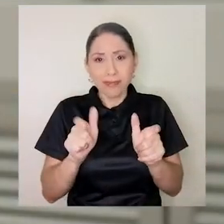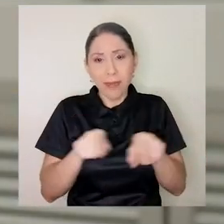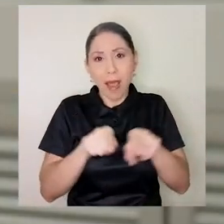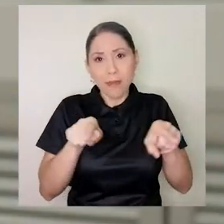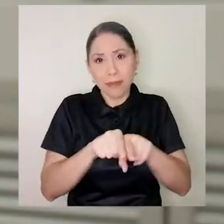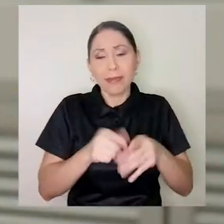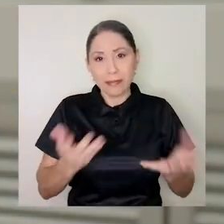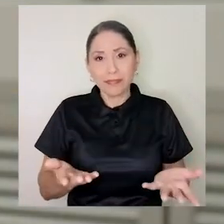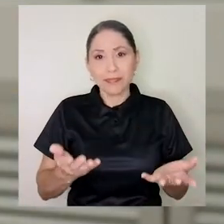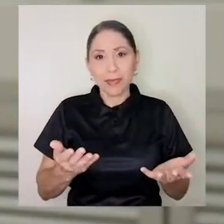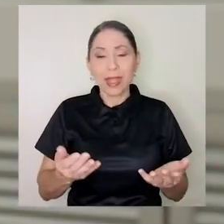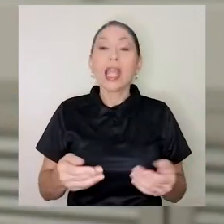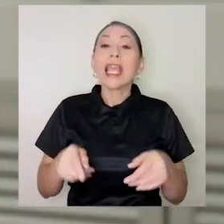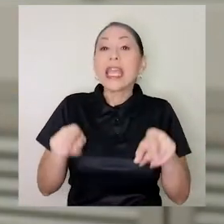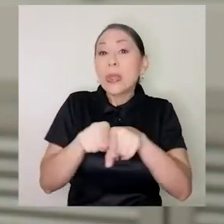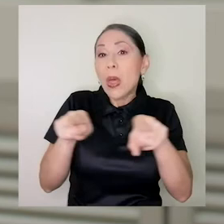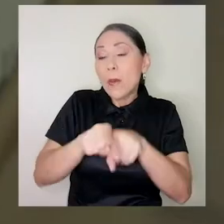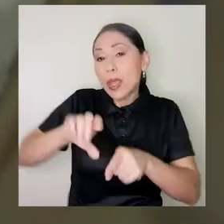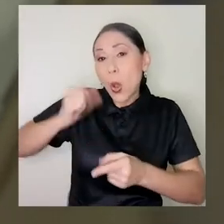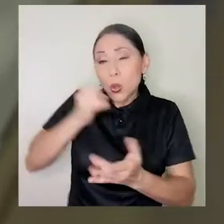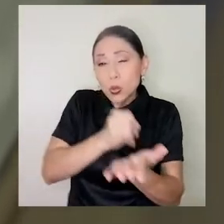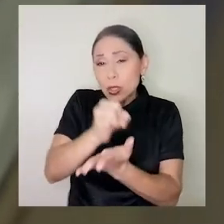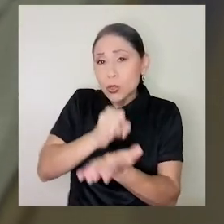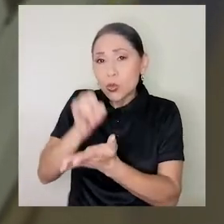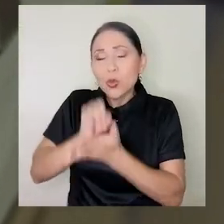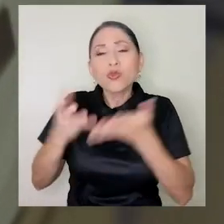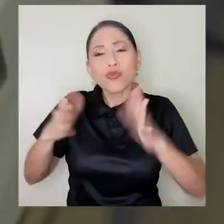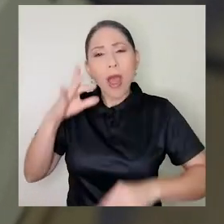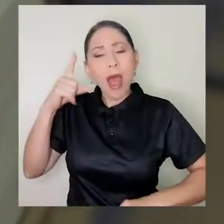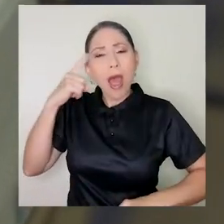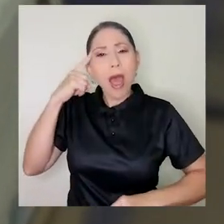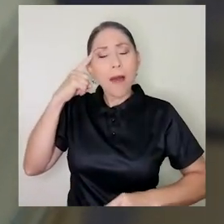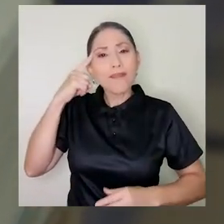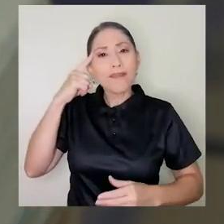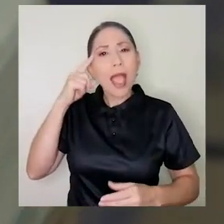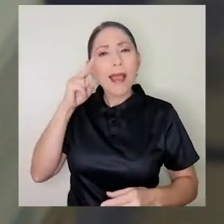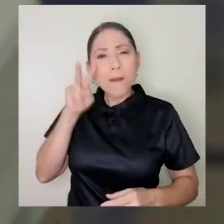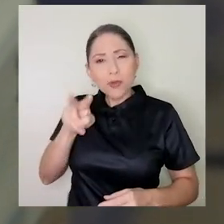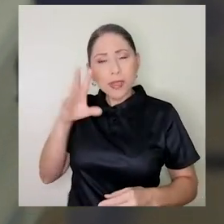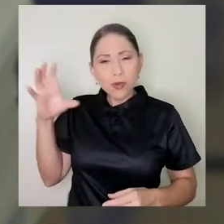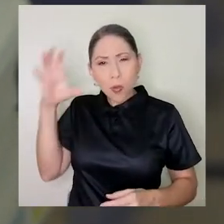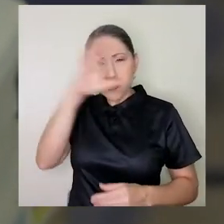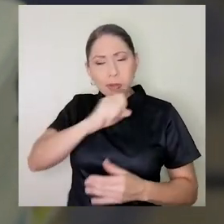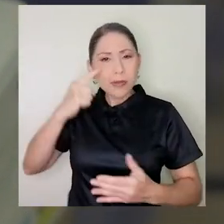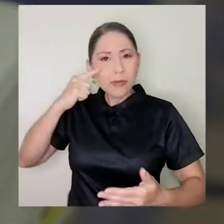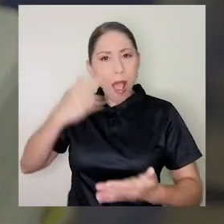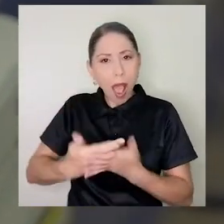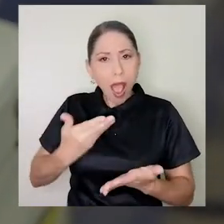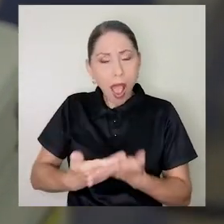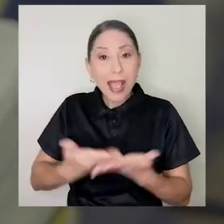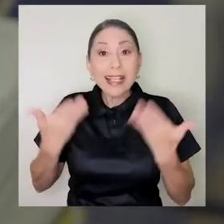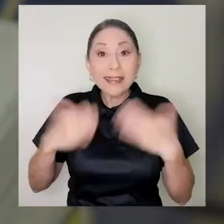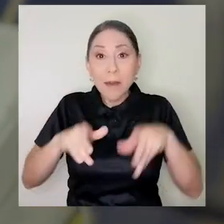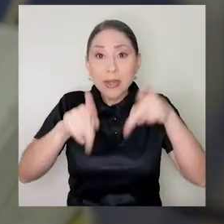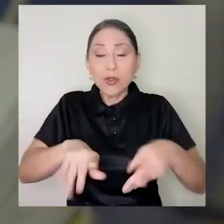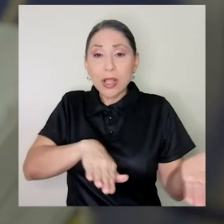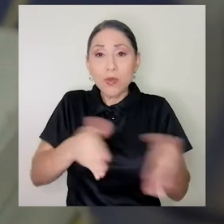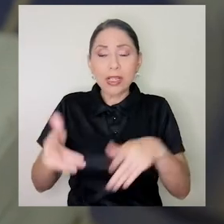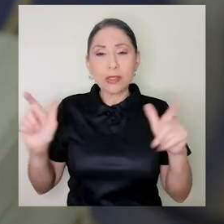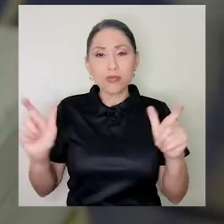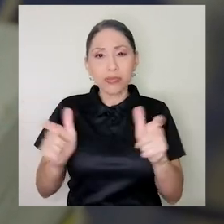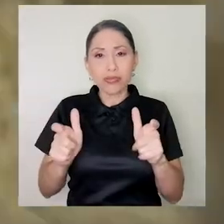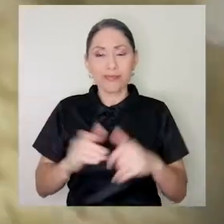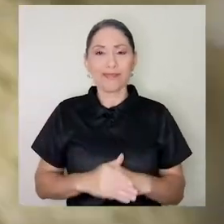hospital de los pacientes graves y muy graves y en algunos estudios se ha encontrado también una disminución de la mortalidad.